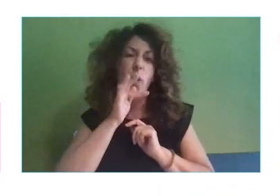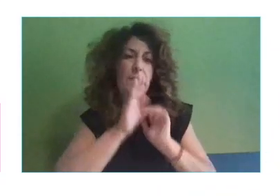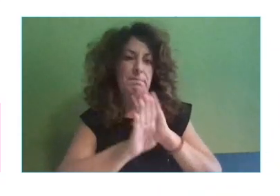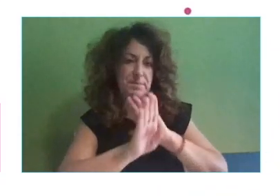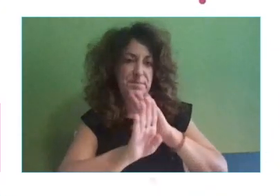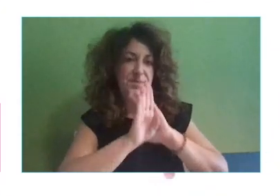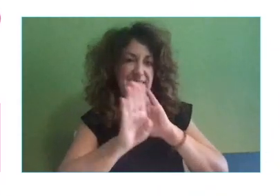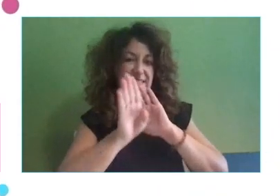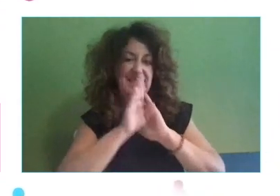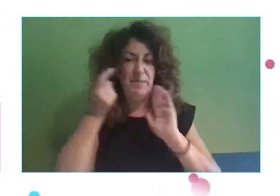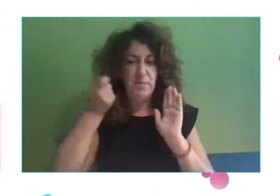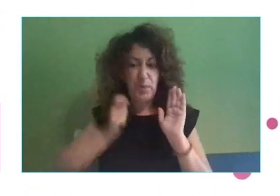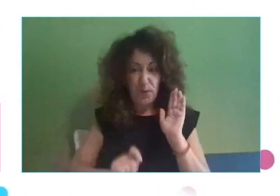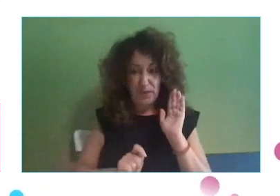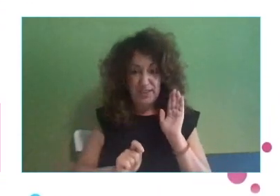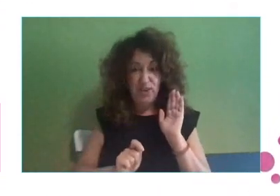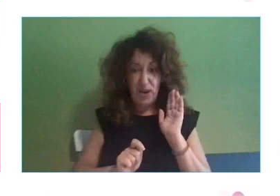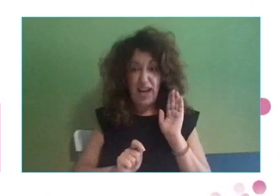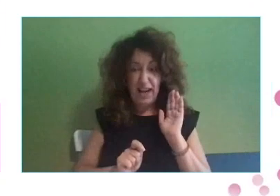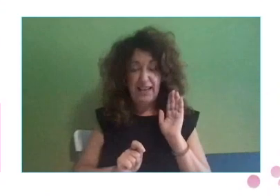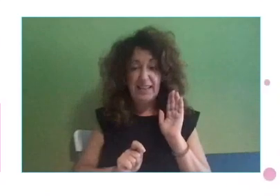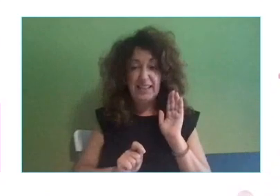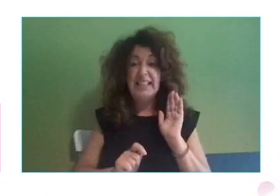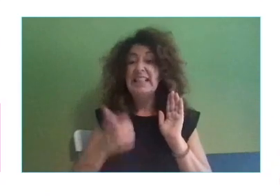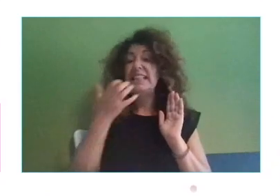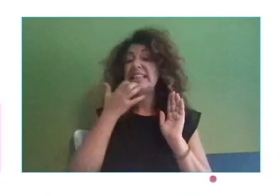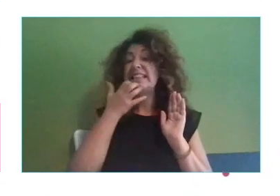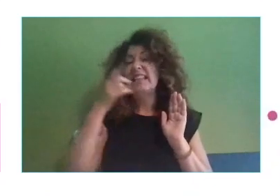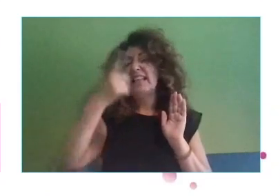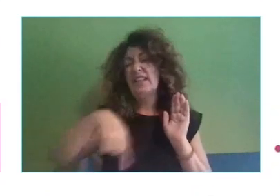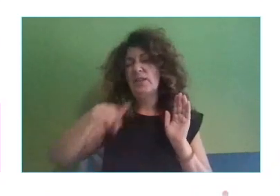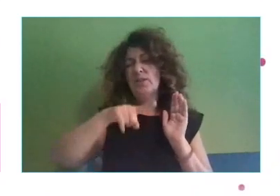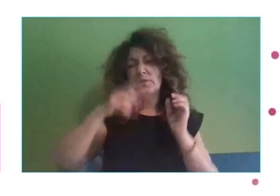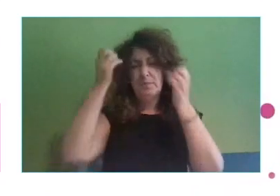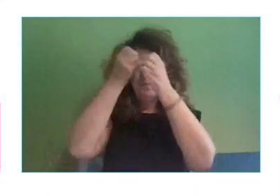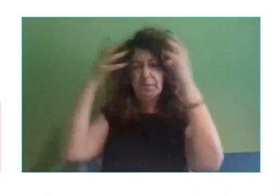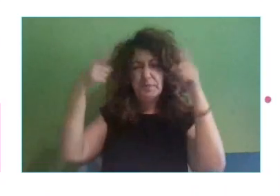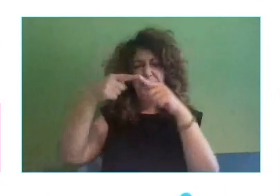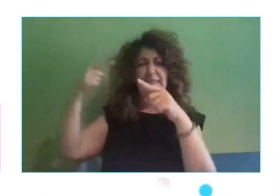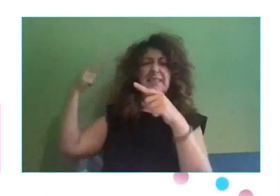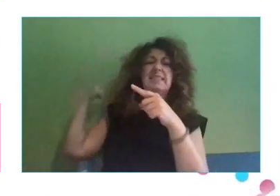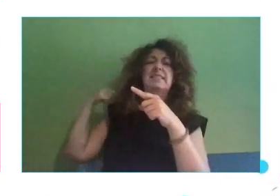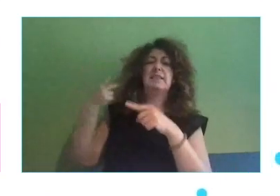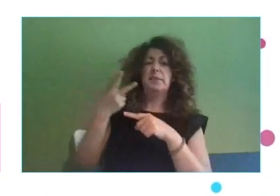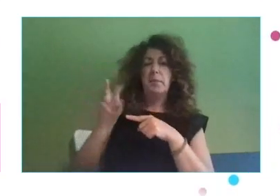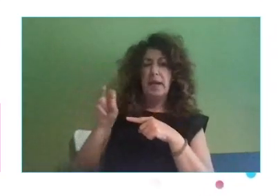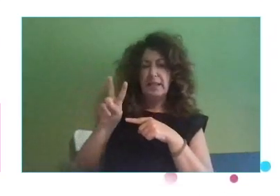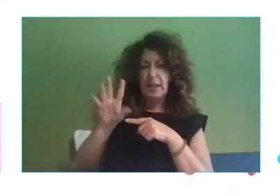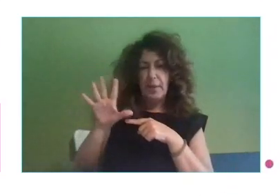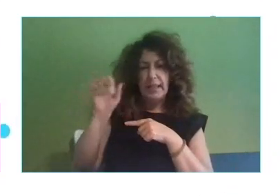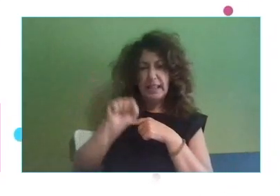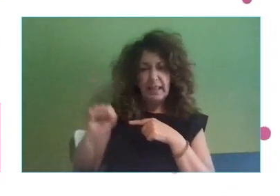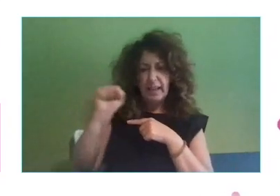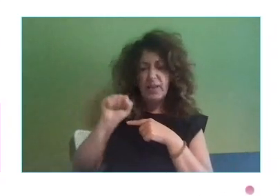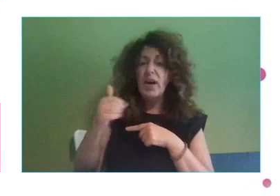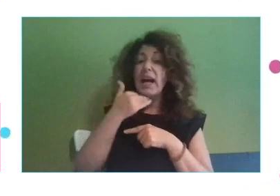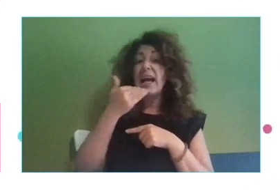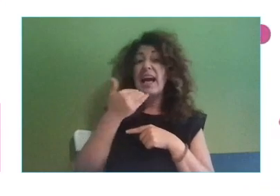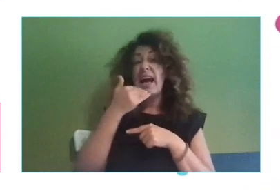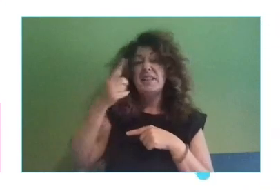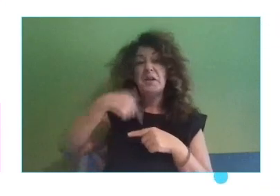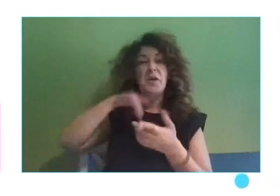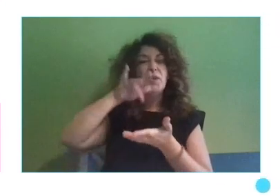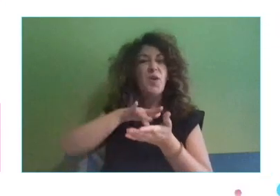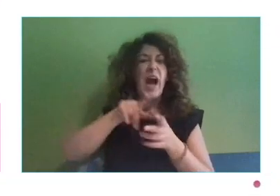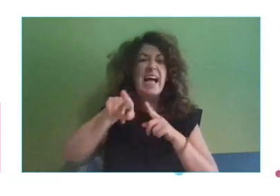eso, si uno se retrotrae más o menos hace unos 20 o 25 años, pues estábamos prácticamente haciendo la selectividad. Yo creo que digo